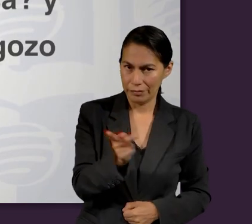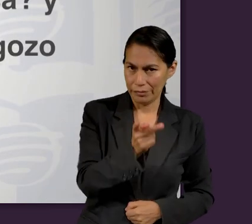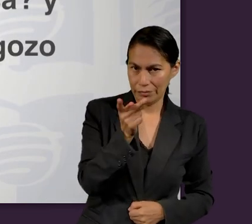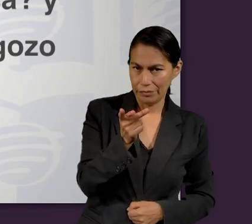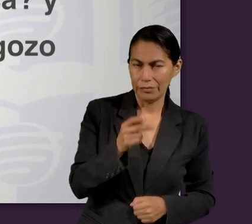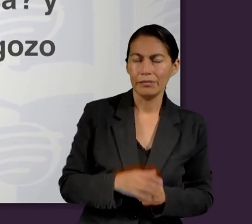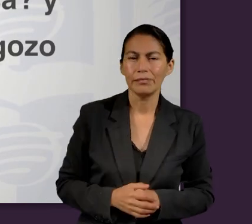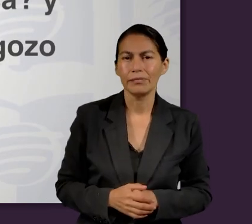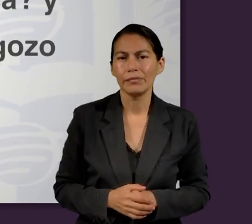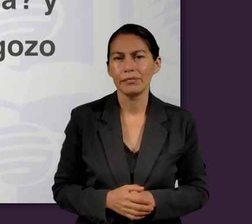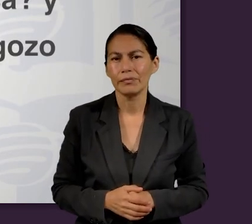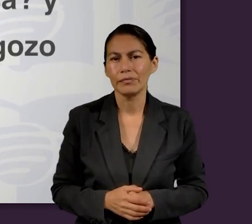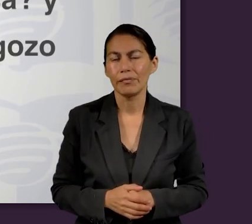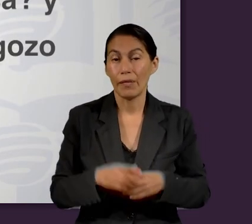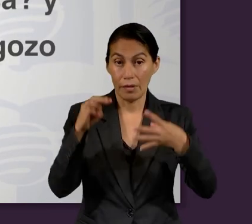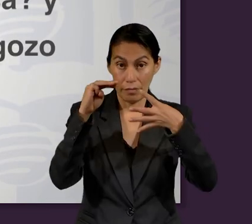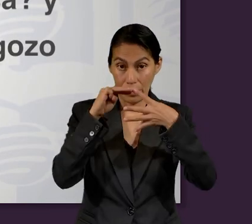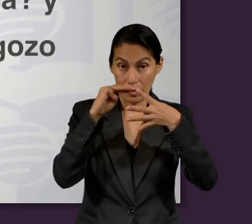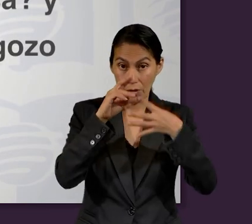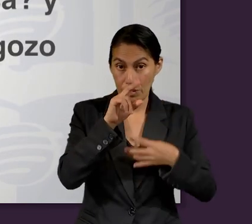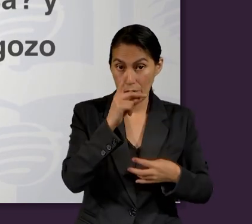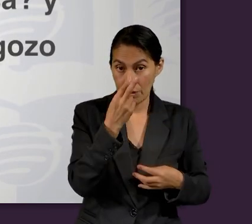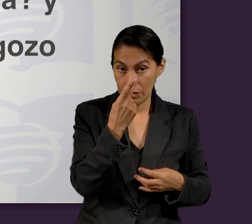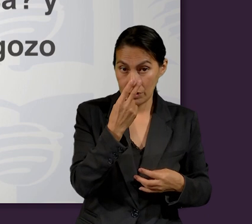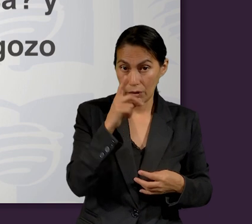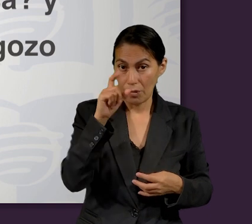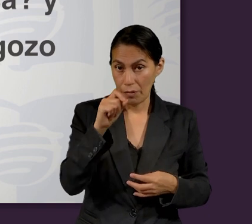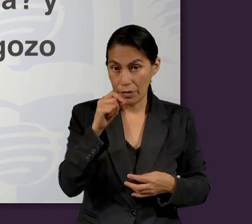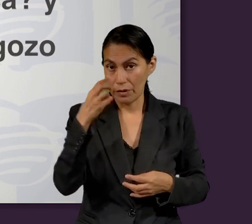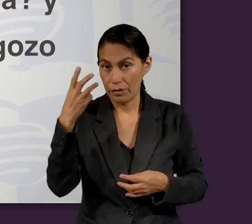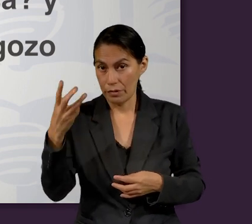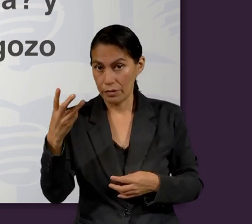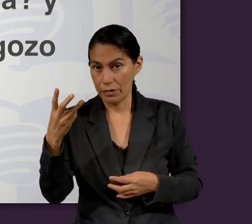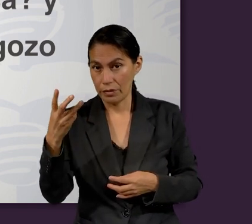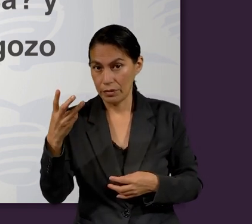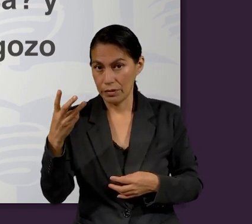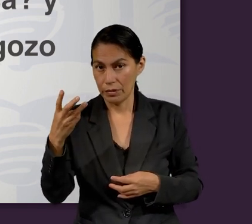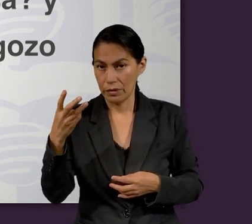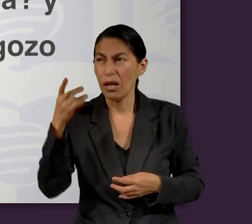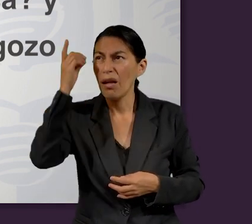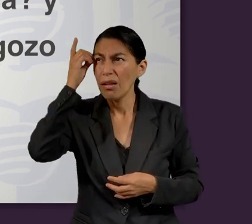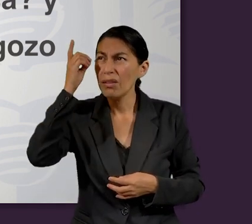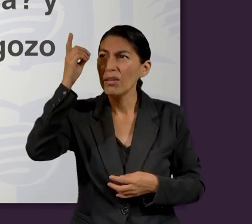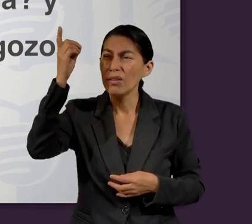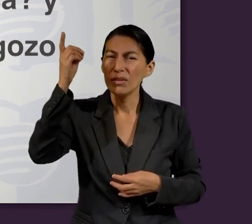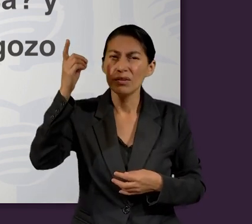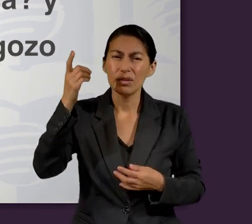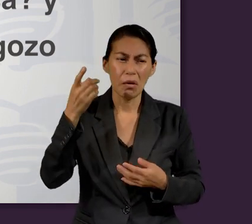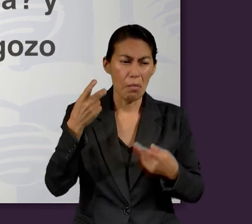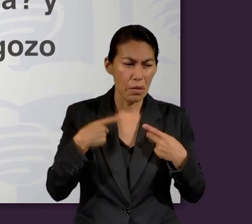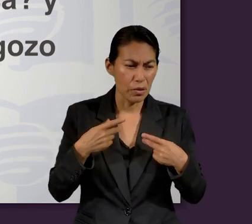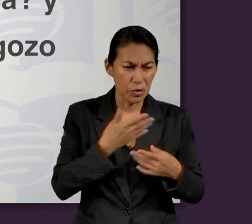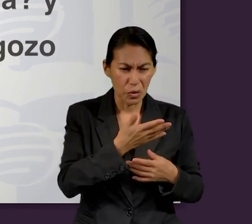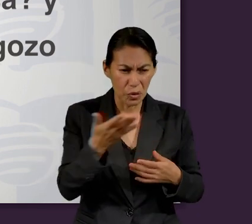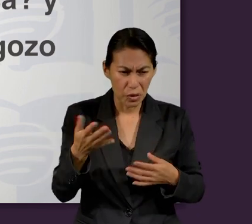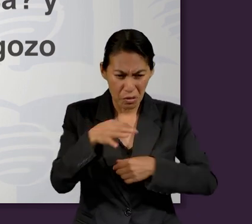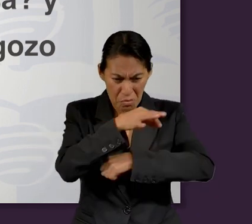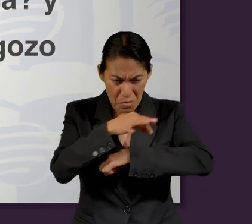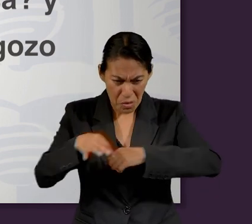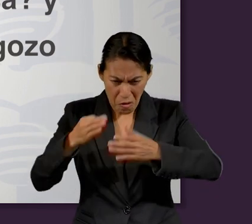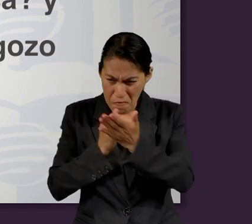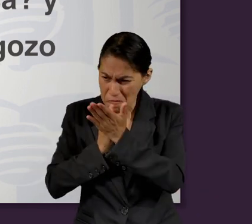La pregunta, pastor Grageda, es en Mateo 25, 20 al 23. ¿Qué dice Dios a quienes fueron